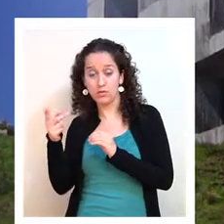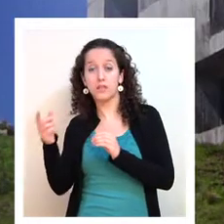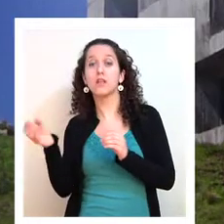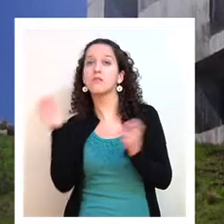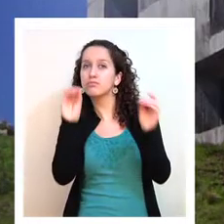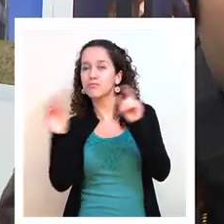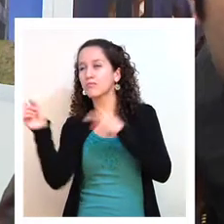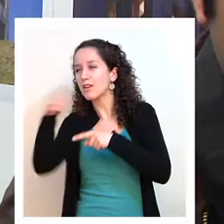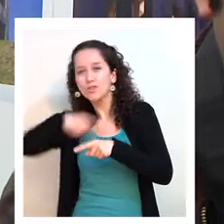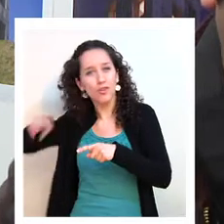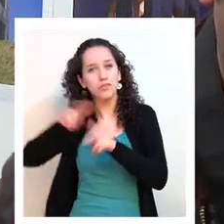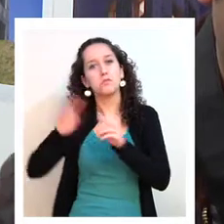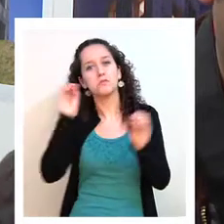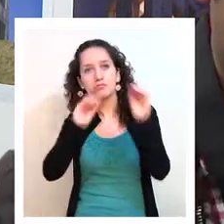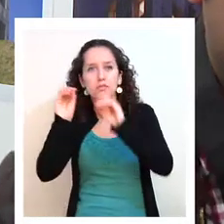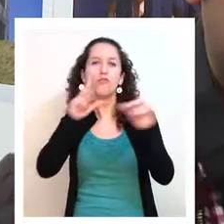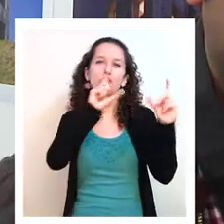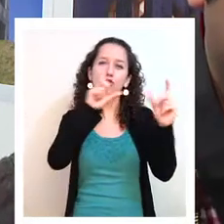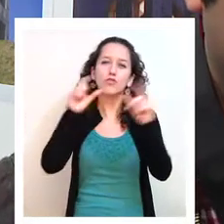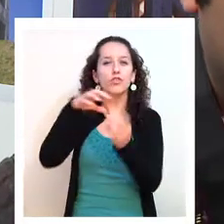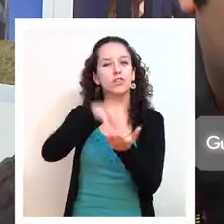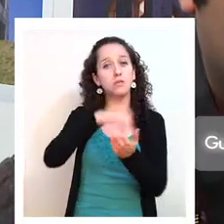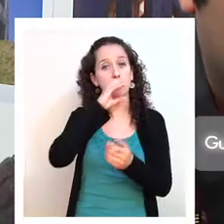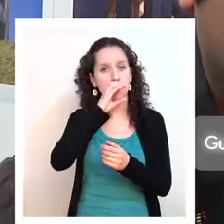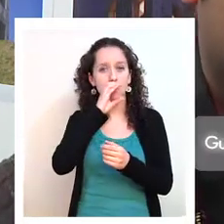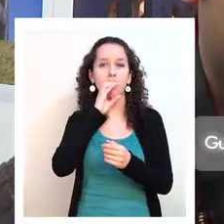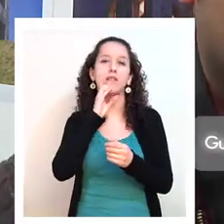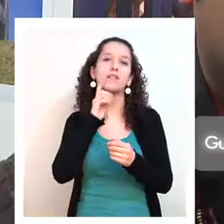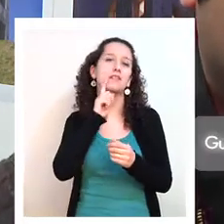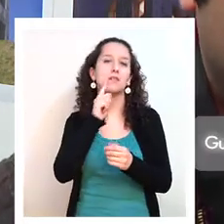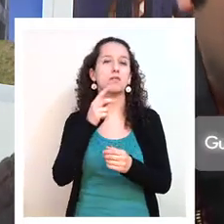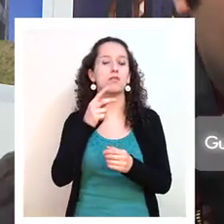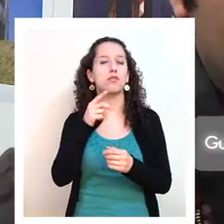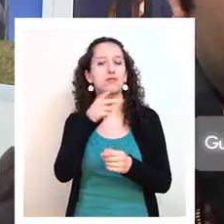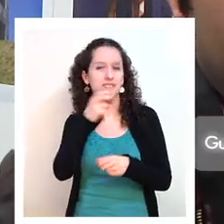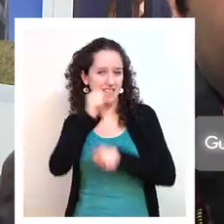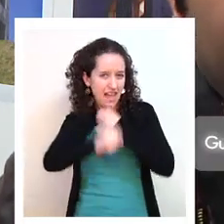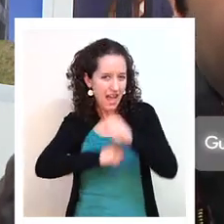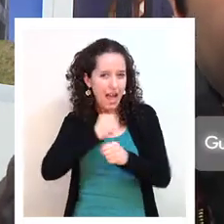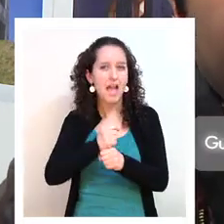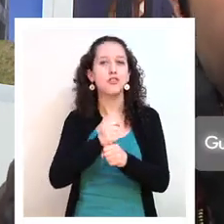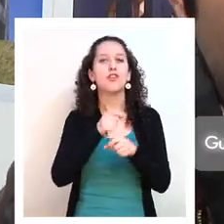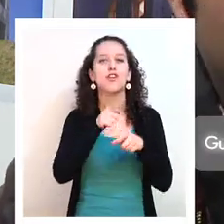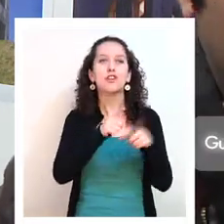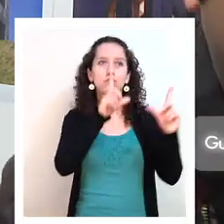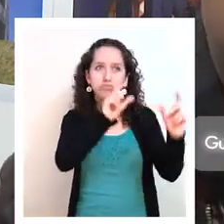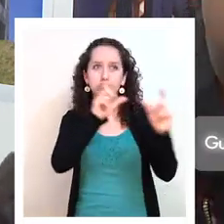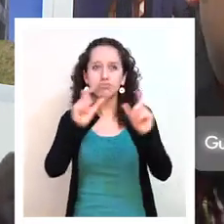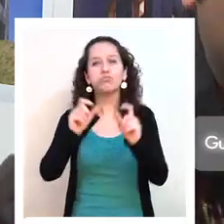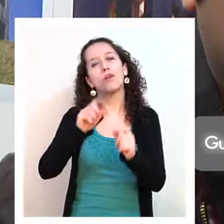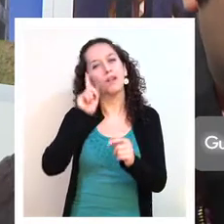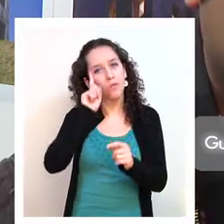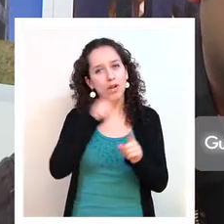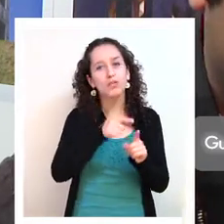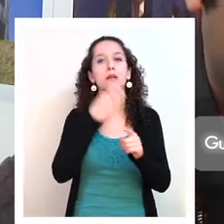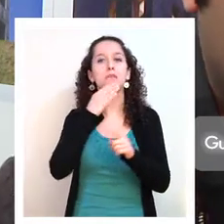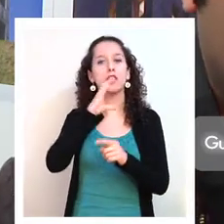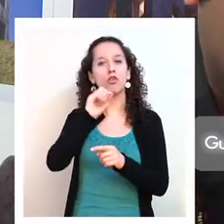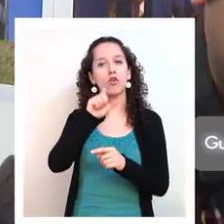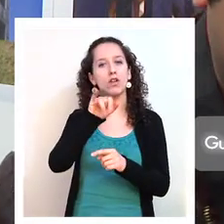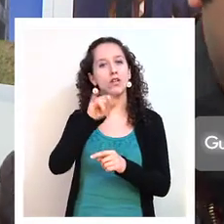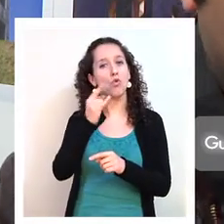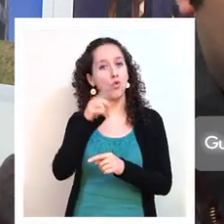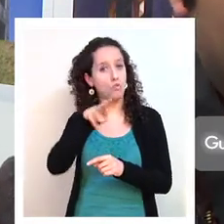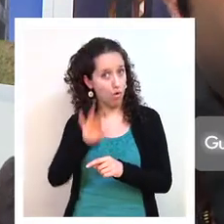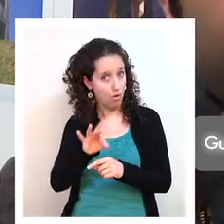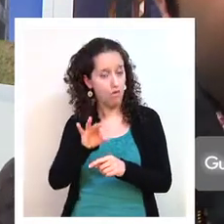conjunto con Andrea Yot. Son fotografías que tomé en Concepción, en el eje Bicentenario, también son fotografías que tomé en Coliumo, que